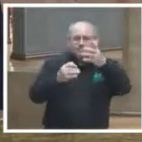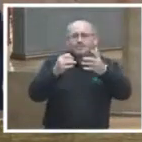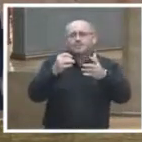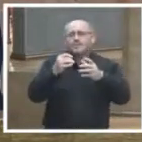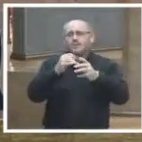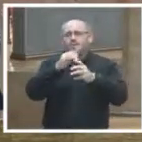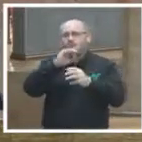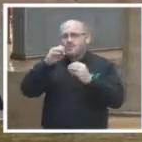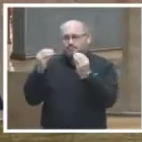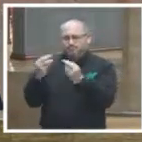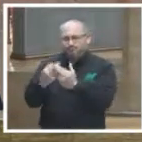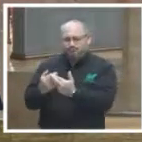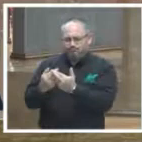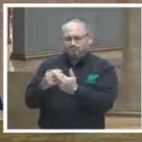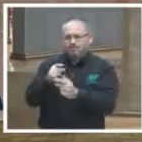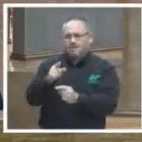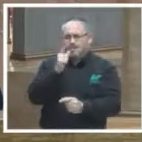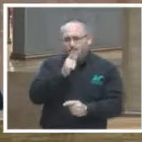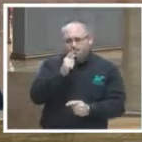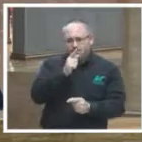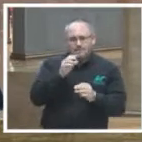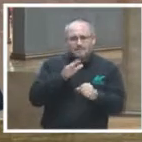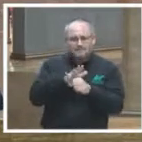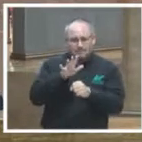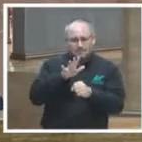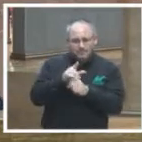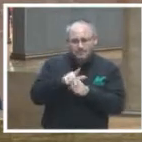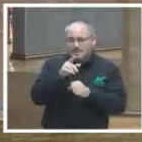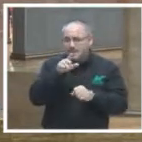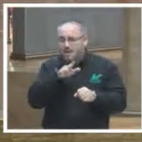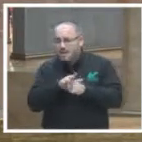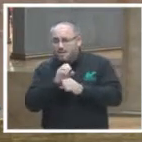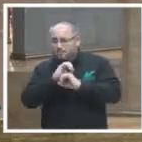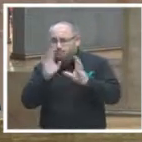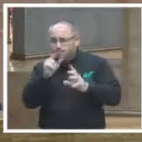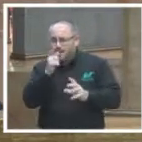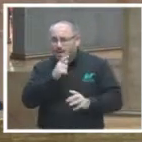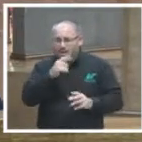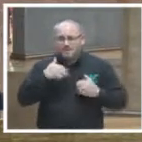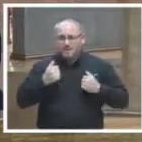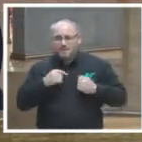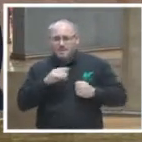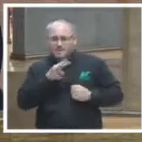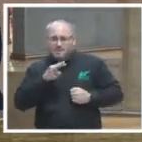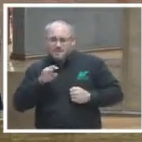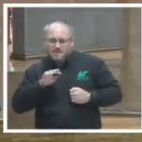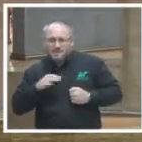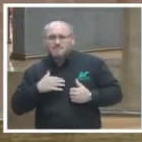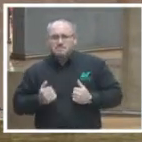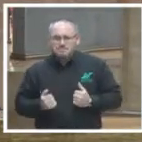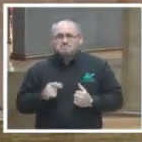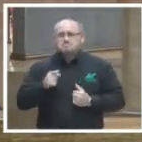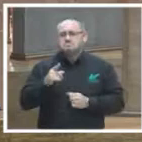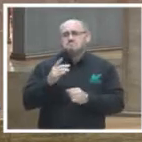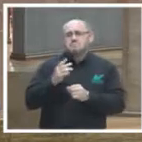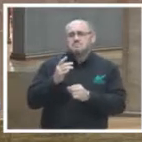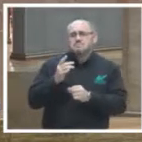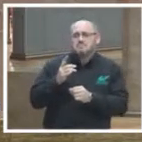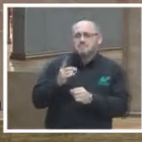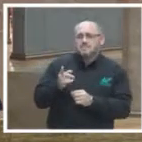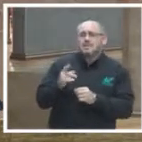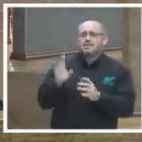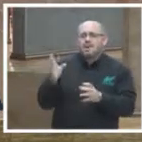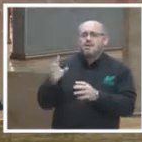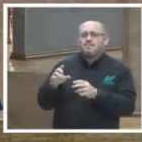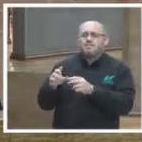incluyente que permita conocer de las actividades tanto administrativas como jurisdiccionales el tribunal electoral como hice